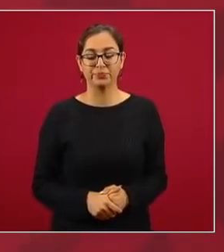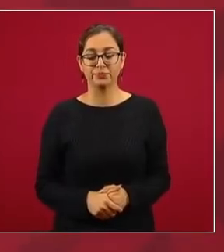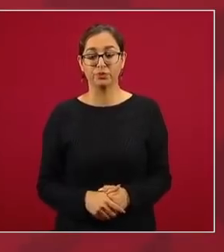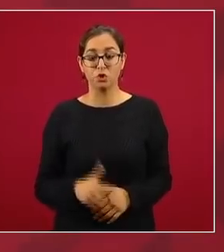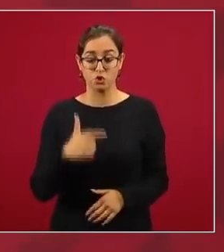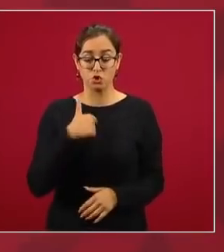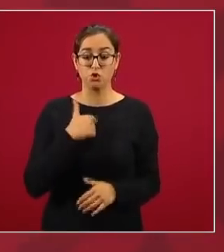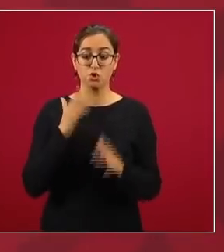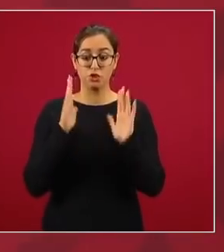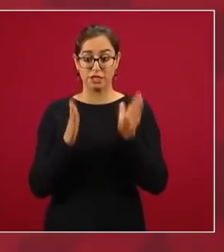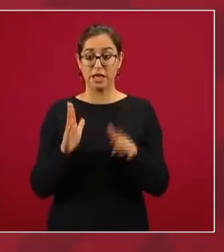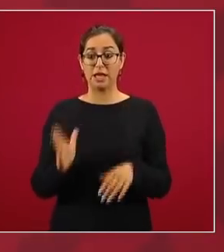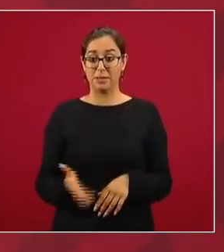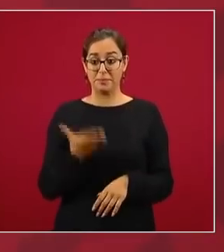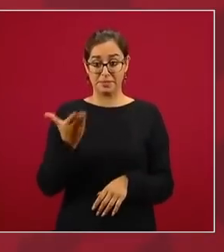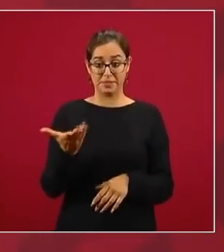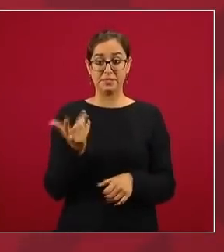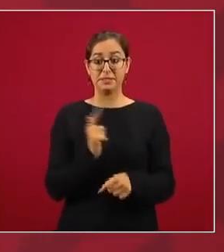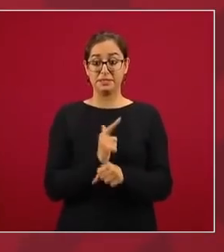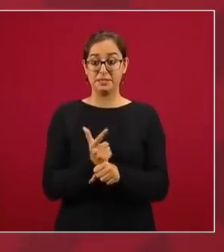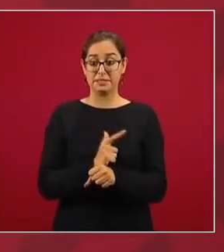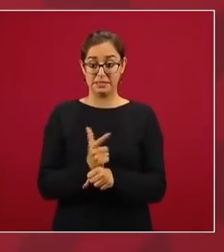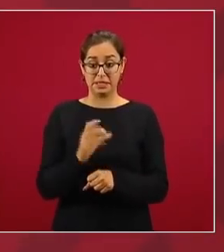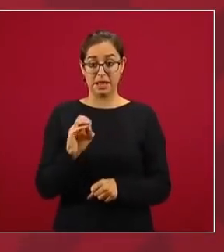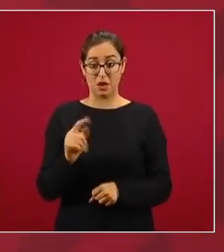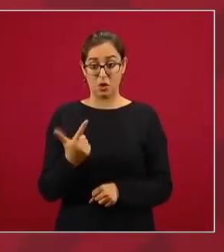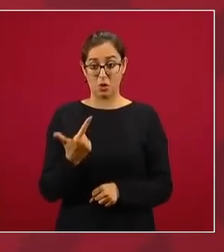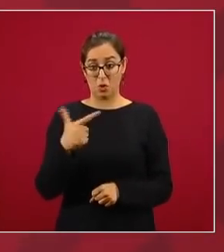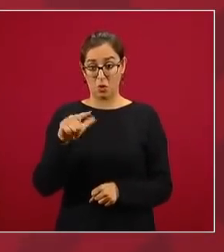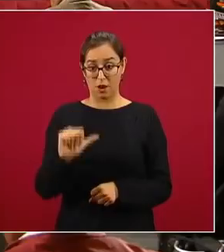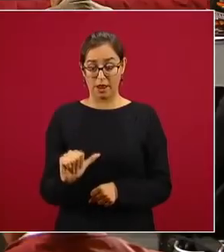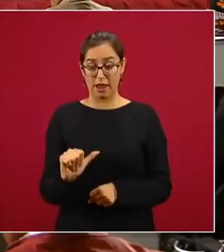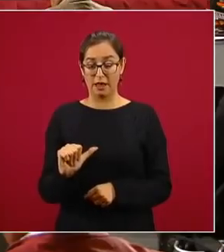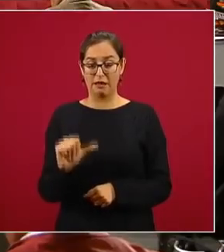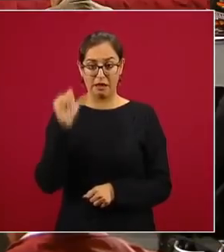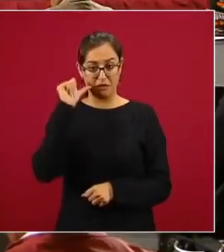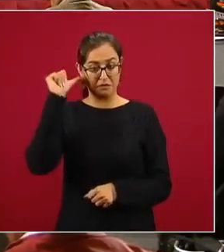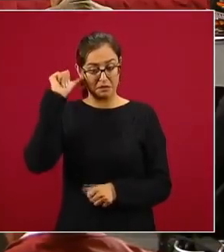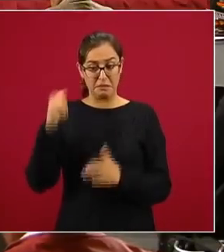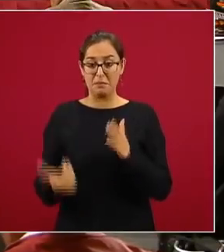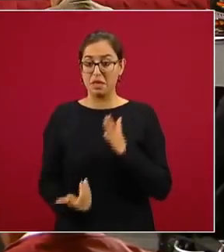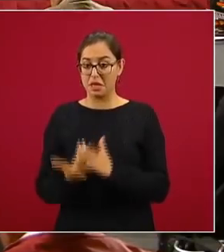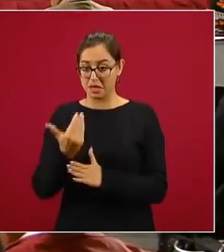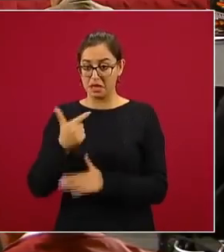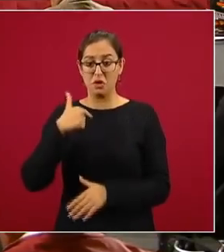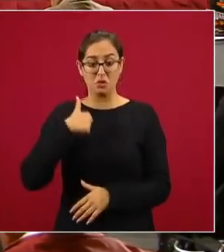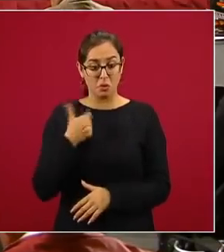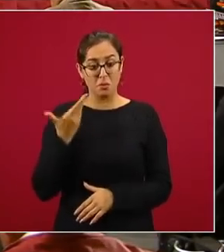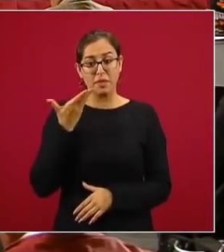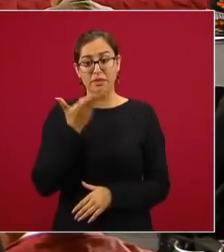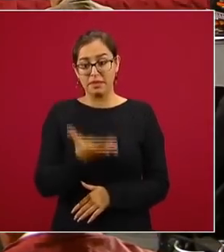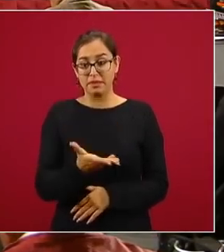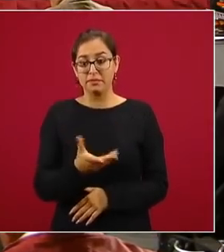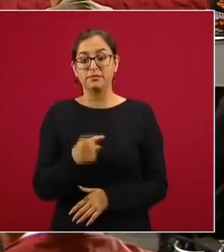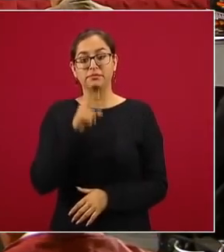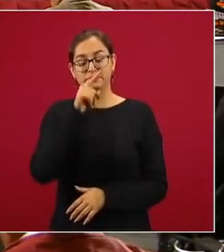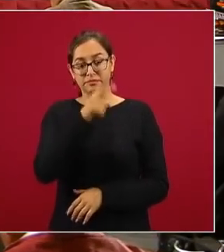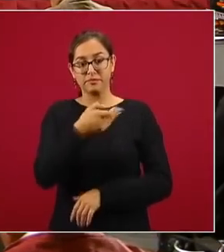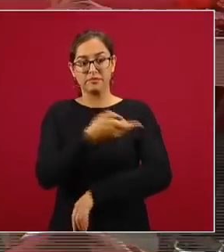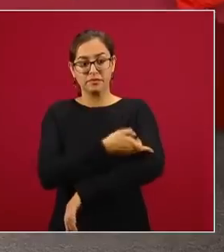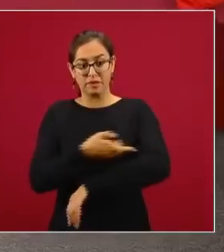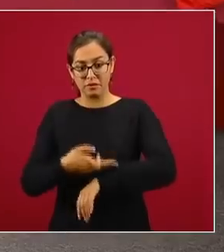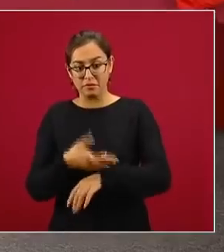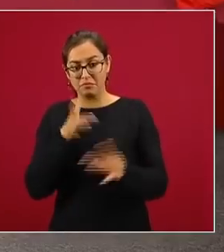a la licenciada desde ayer, Olga Santis Correo, desde la mañana de que se buscara comunicación con sus